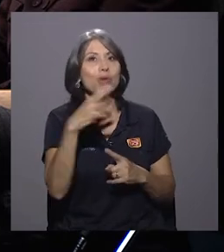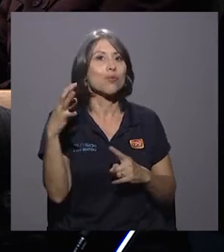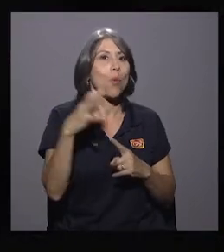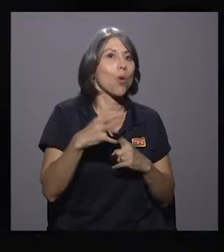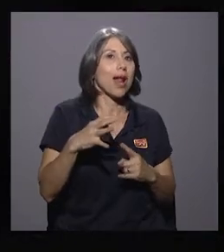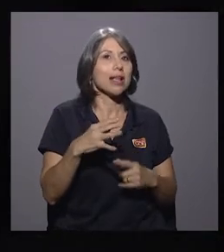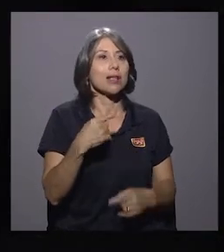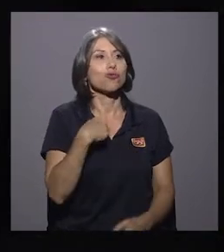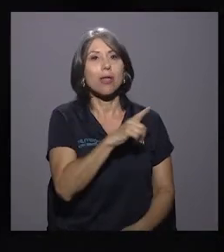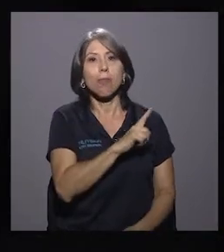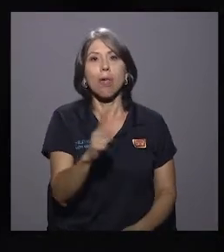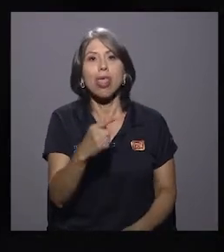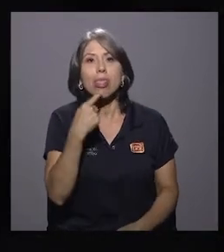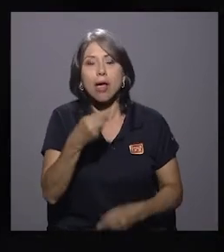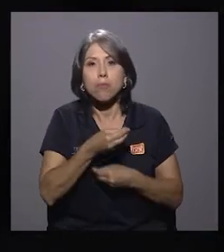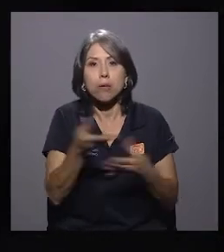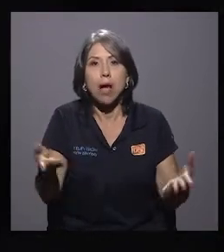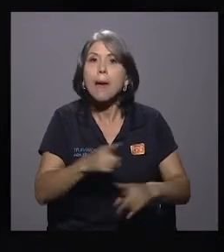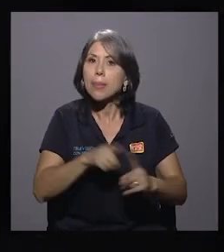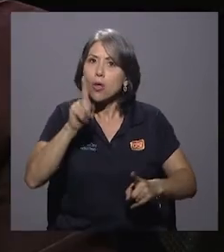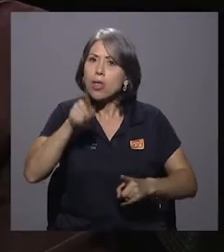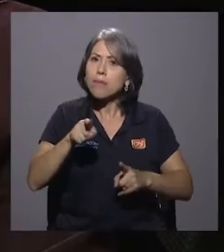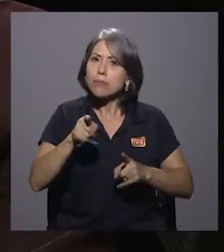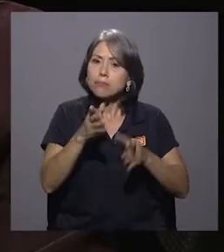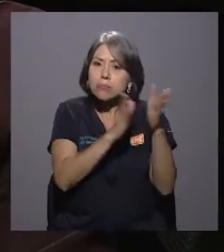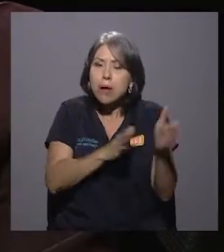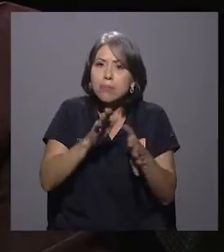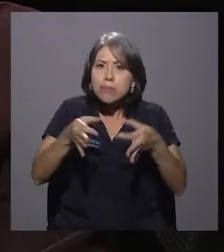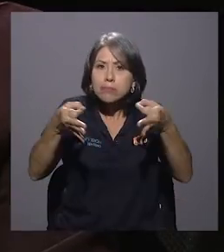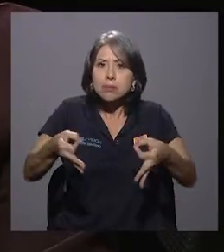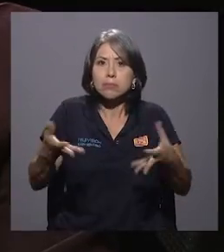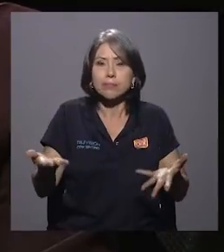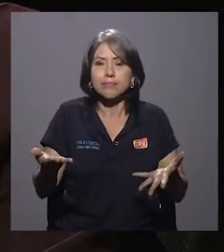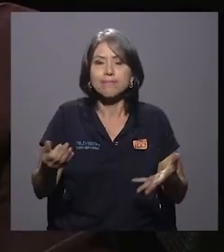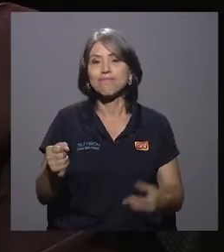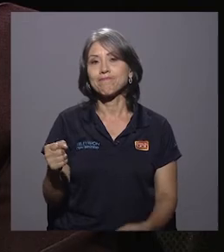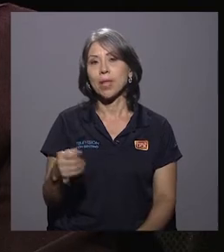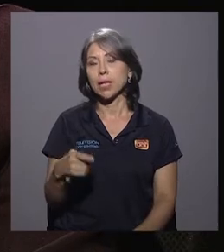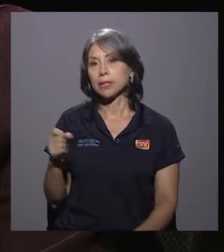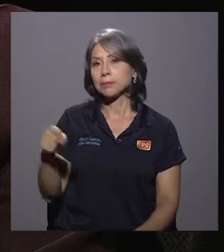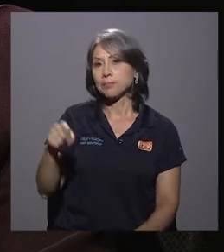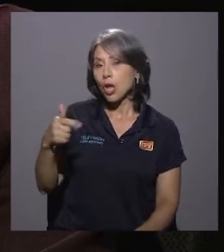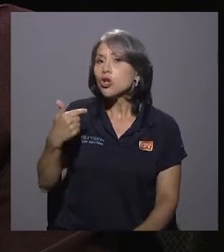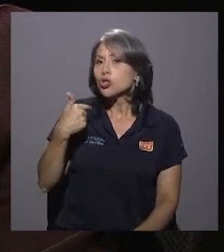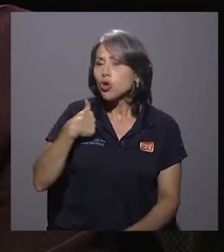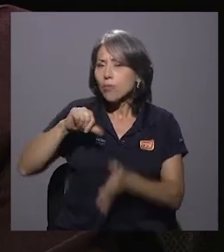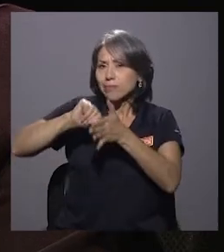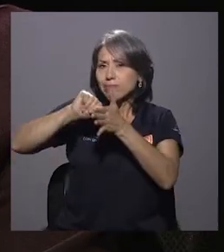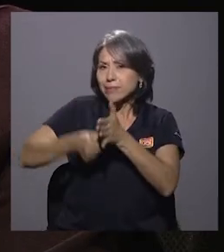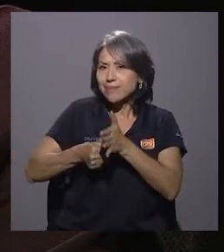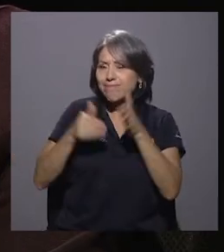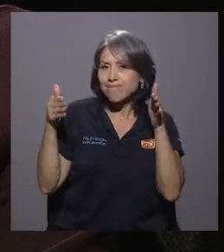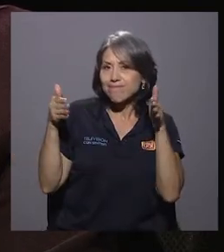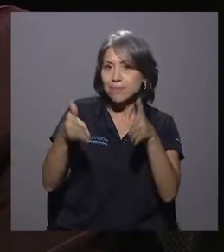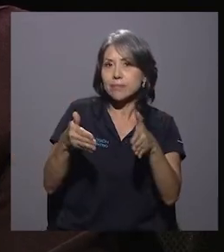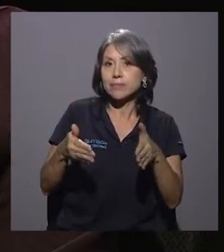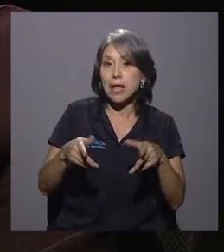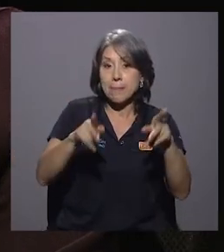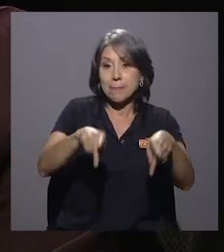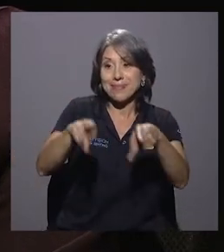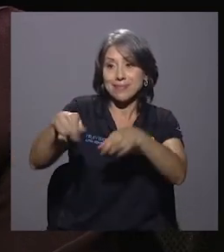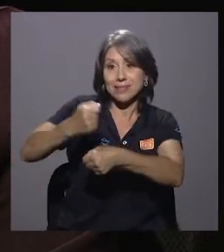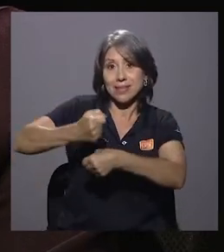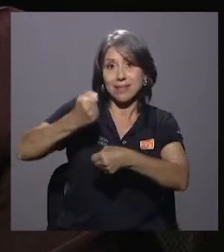esas cosas, pero también poner las cosas en su lugar. Vamos a ver, yo he sido muy enfática de que el recurso humano